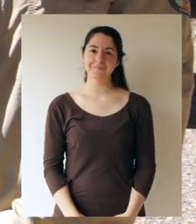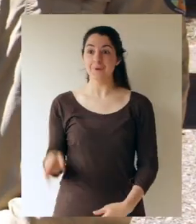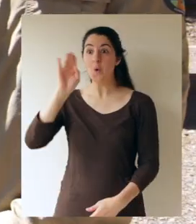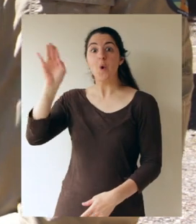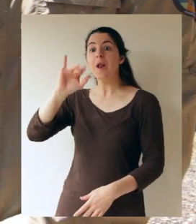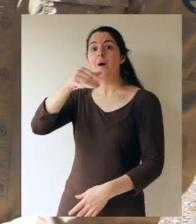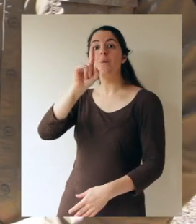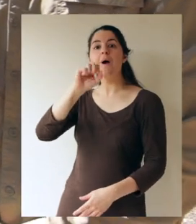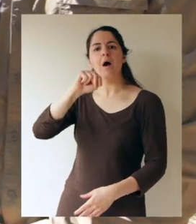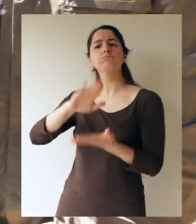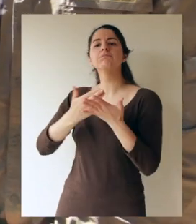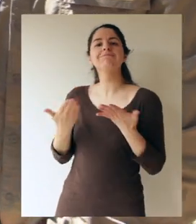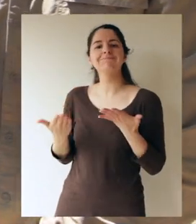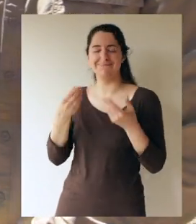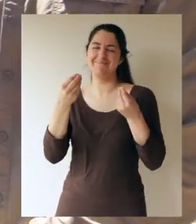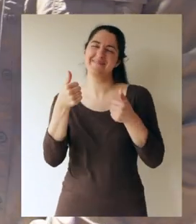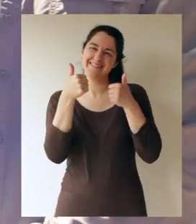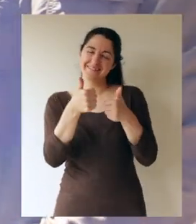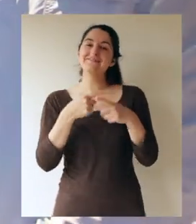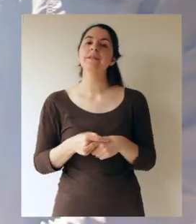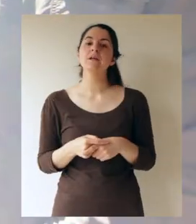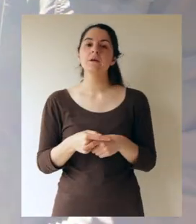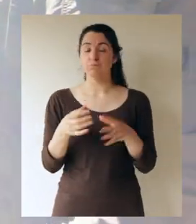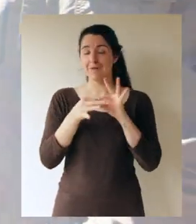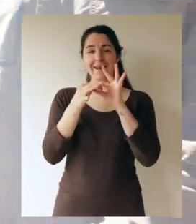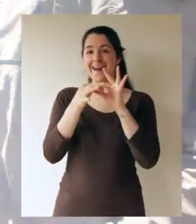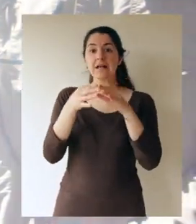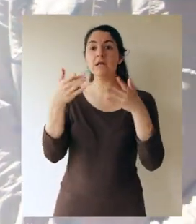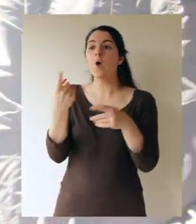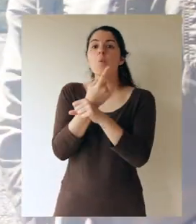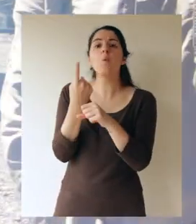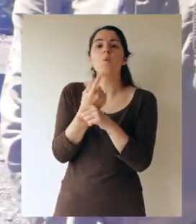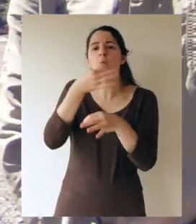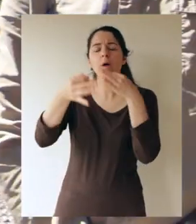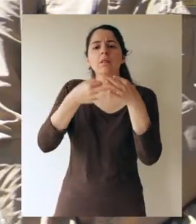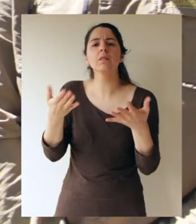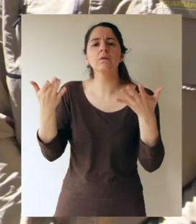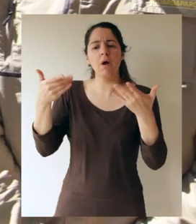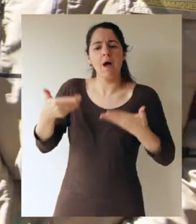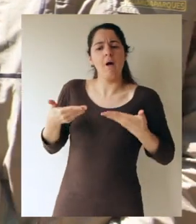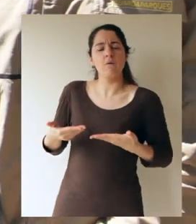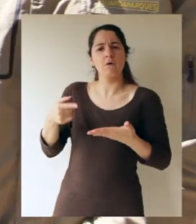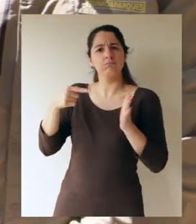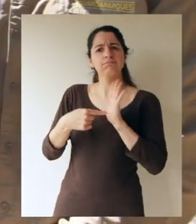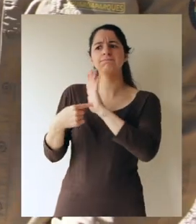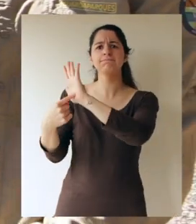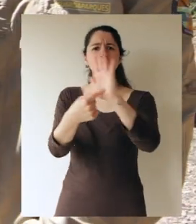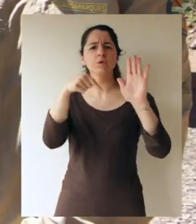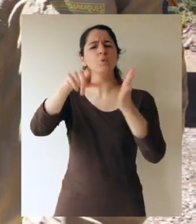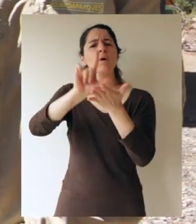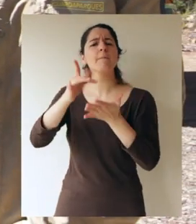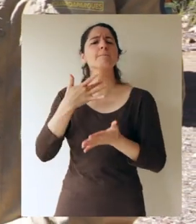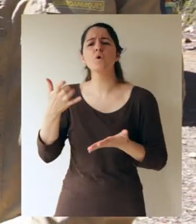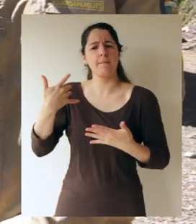Hola Juan Carlos, ¿cómo estás? Muy bien, usted? Muy bien, muchas gracias. Juan Carlos, cuéntanos, ahora que nos encontramos acá en la Reserva, ¿por qué es